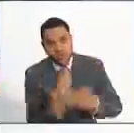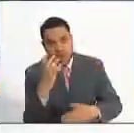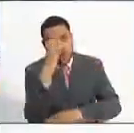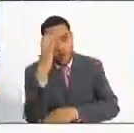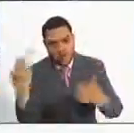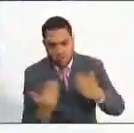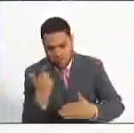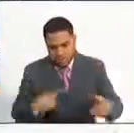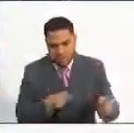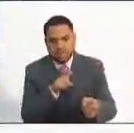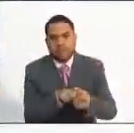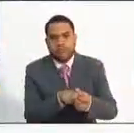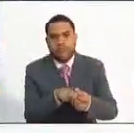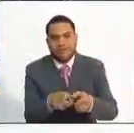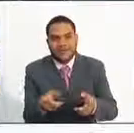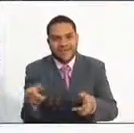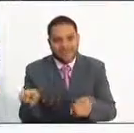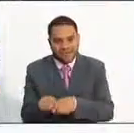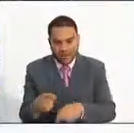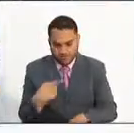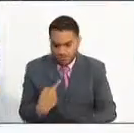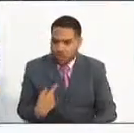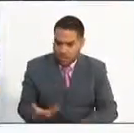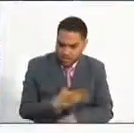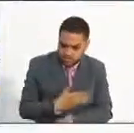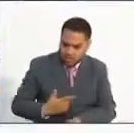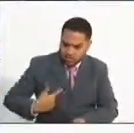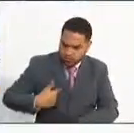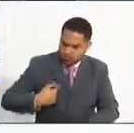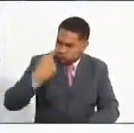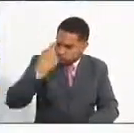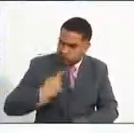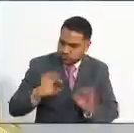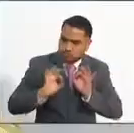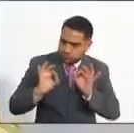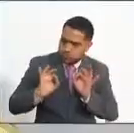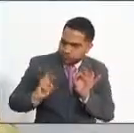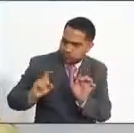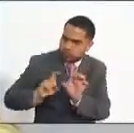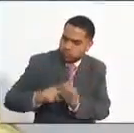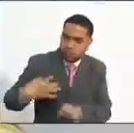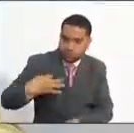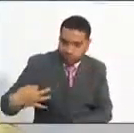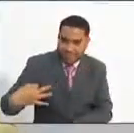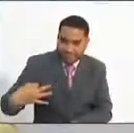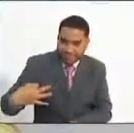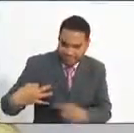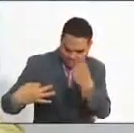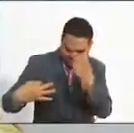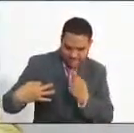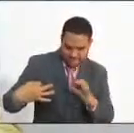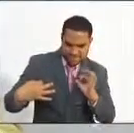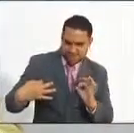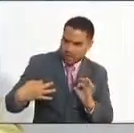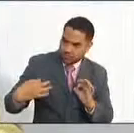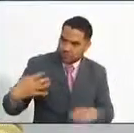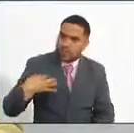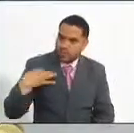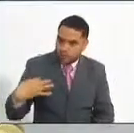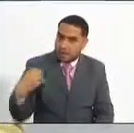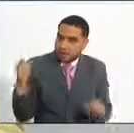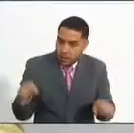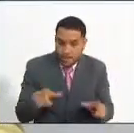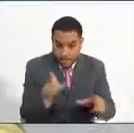El mérito es la palabra clave en toda esta dinámica para todos esos ciudadanos, para todos esos colombianos que quieren